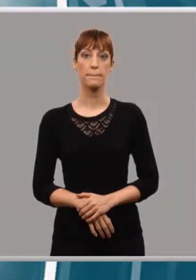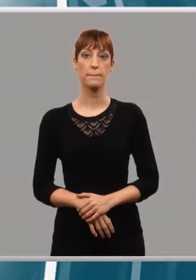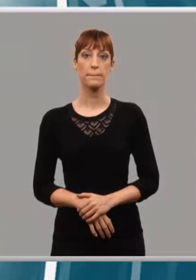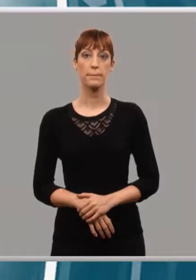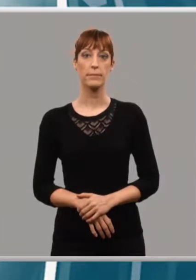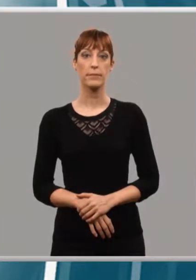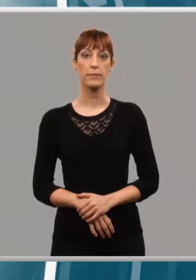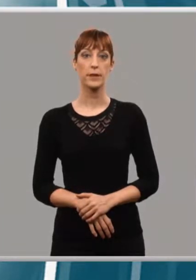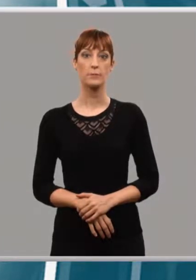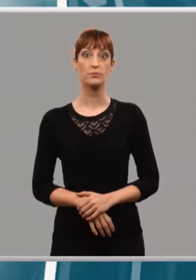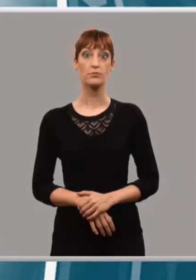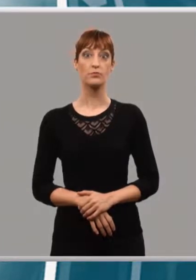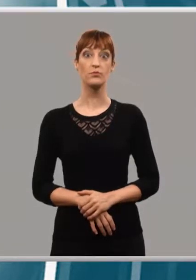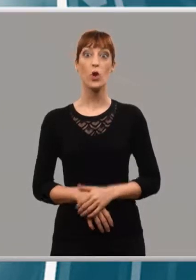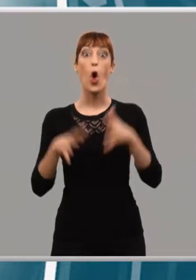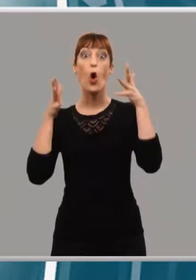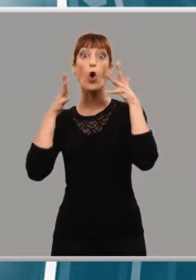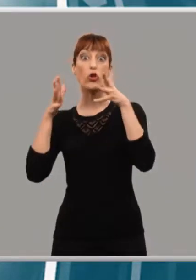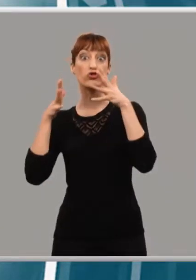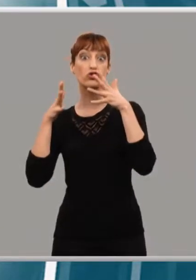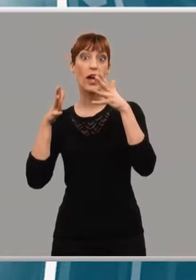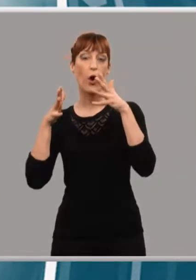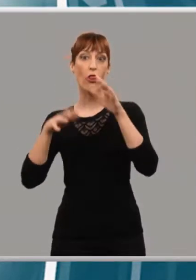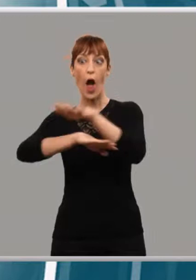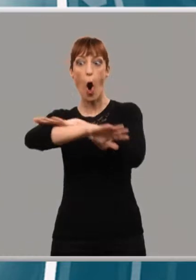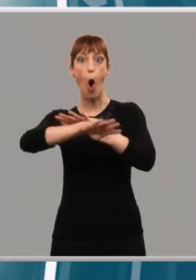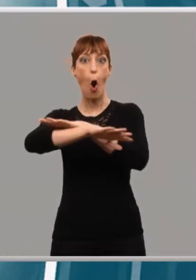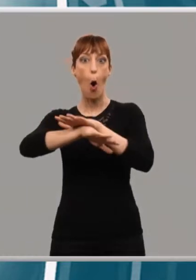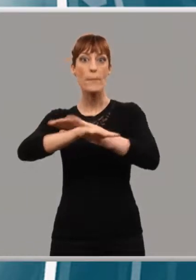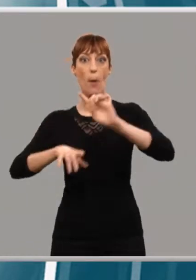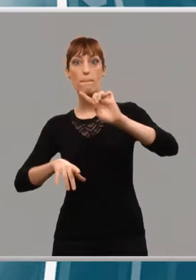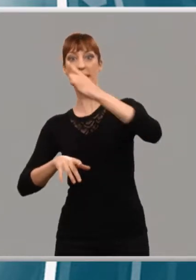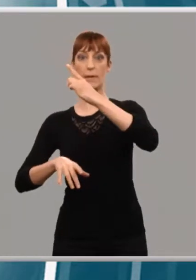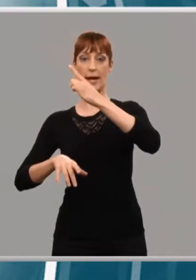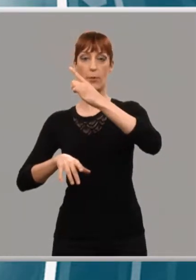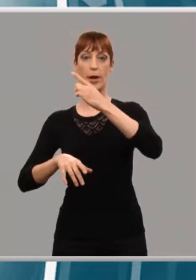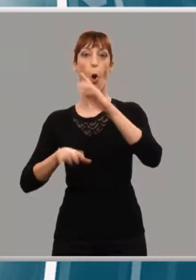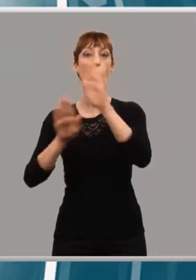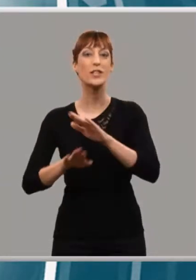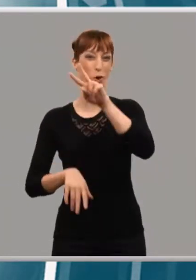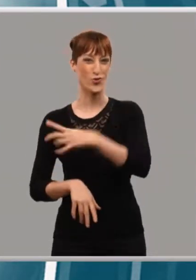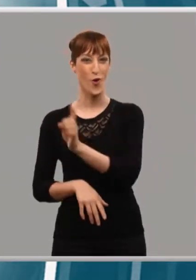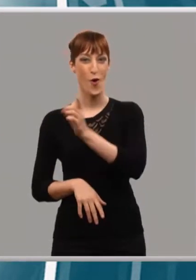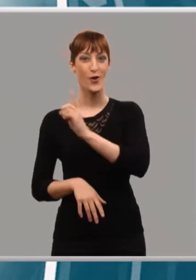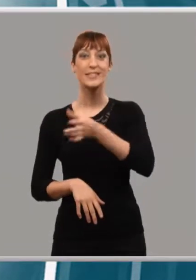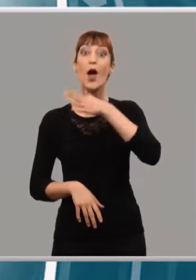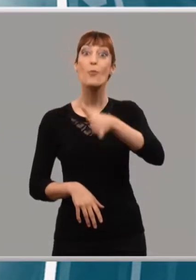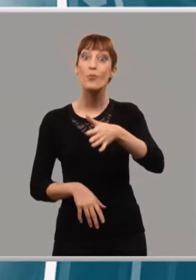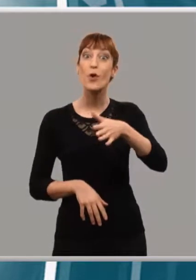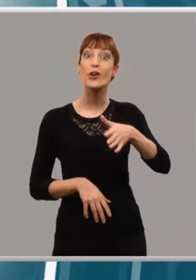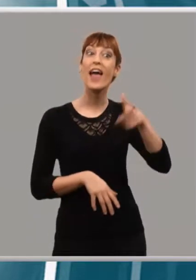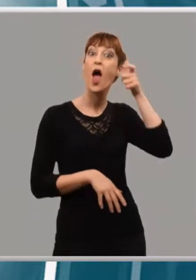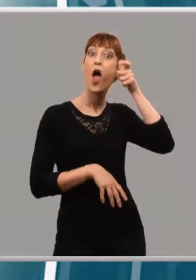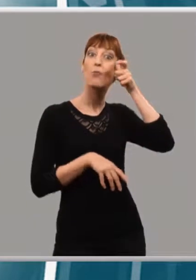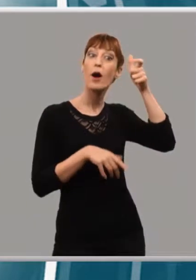Primer consejo de gobierno fuera de Logroño, primero que no último, porque a Torrecía seguirán otras cabeceras de comarca con las que se